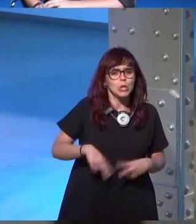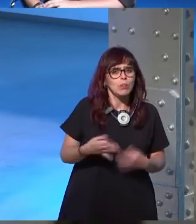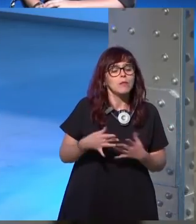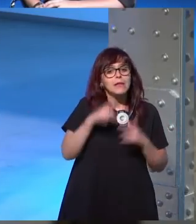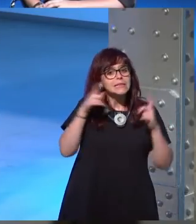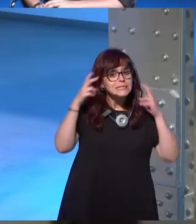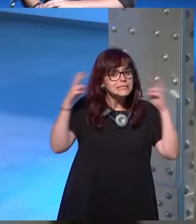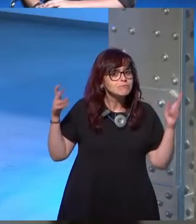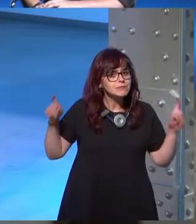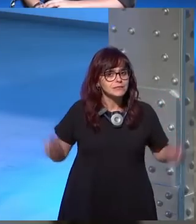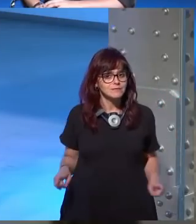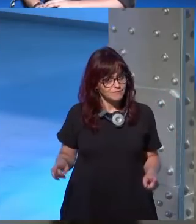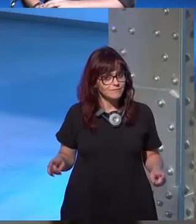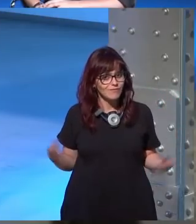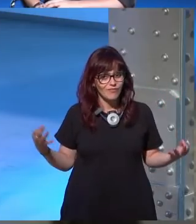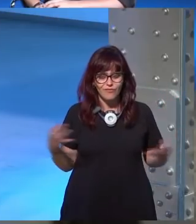hay que descansar